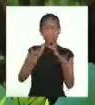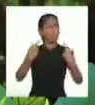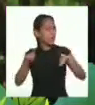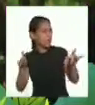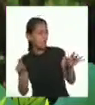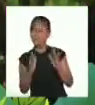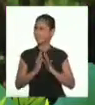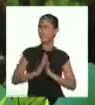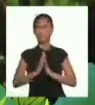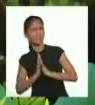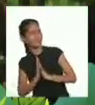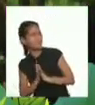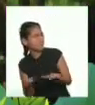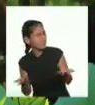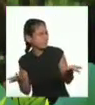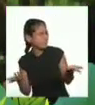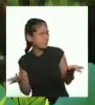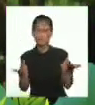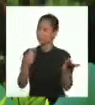Pero...